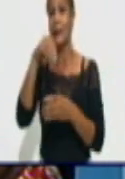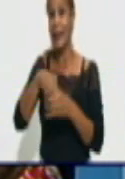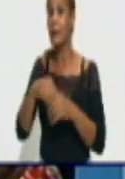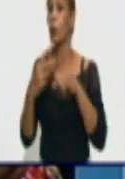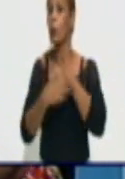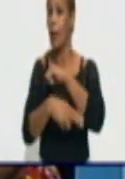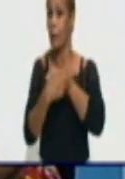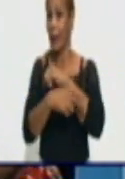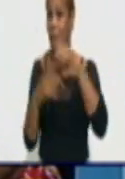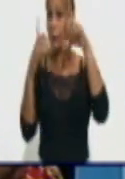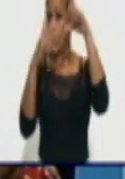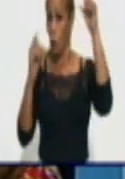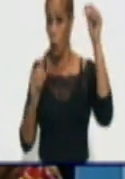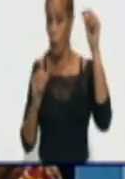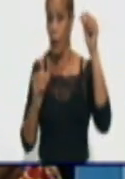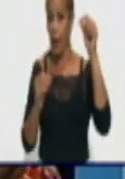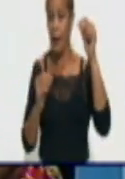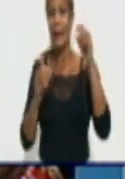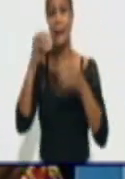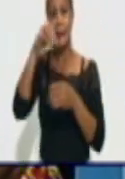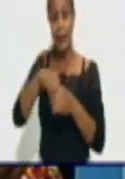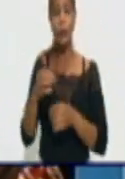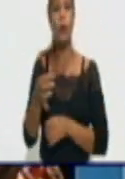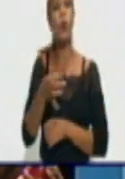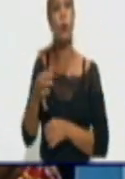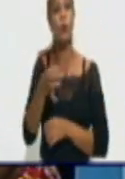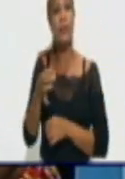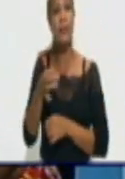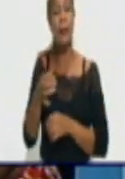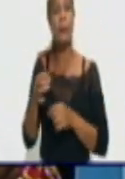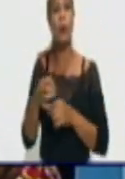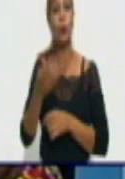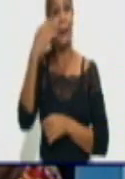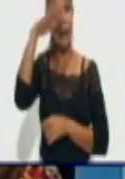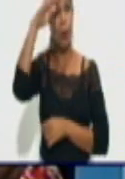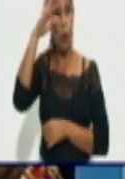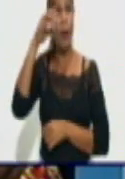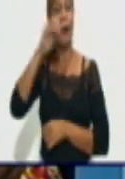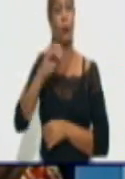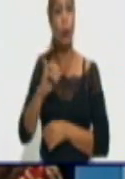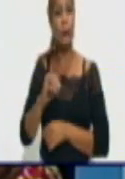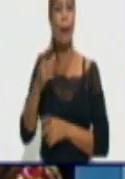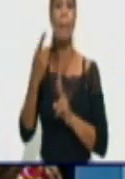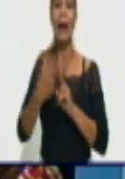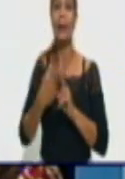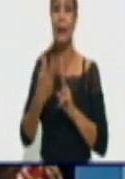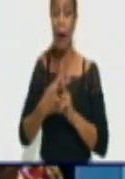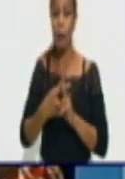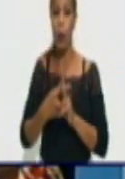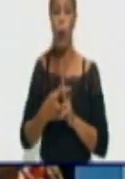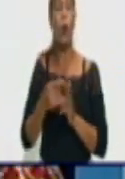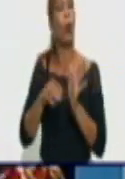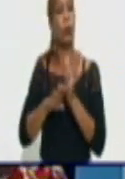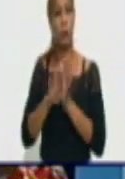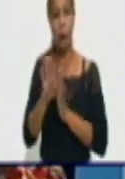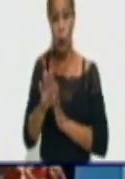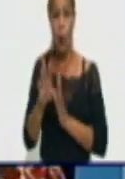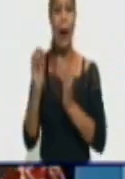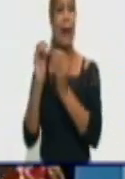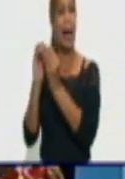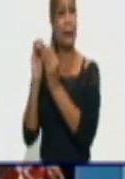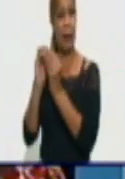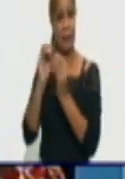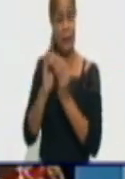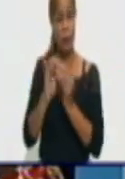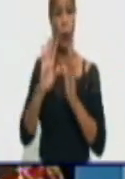dentro de los municipios del país está Bayamo, sigue existiendo transmisión, por lo tanto hoy el